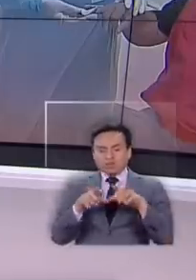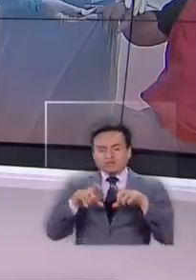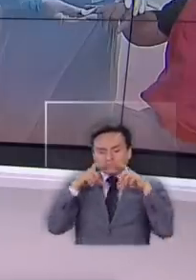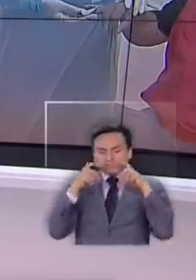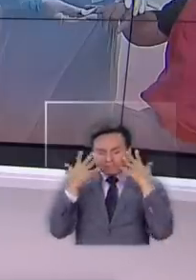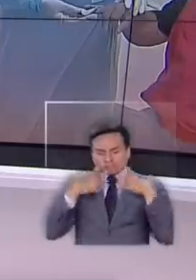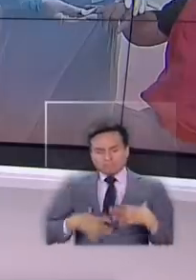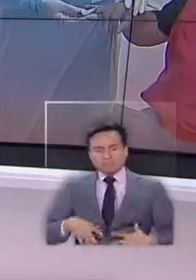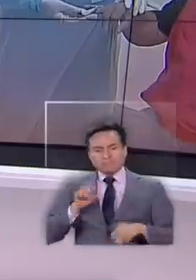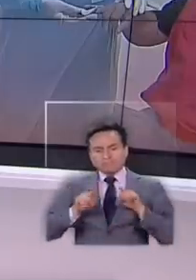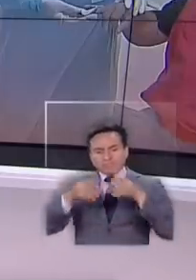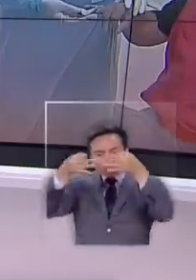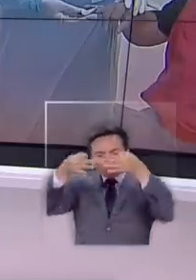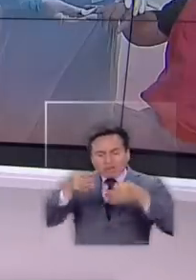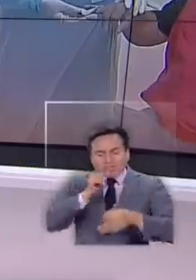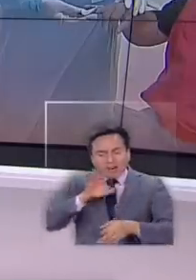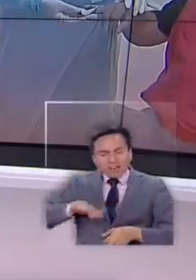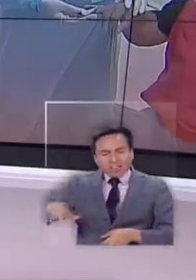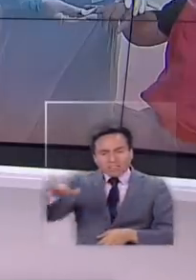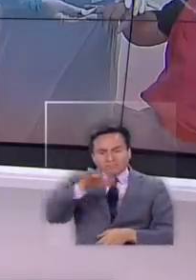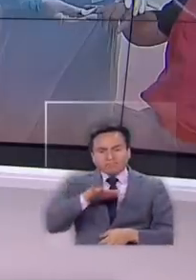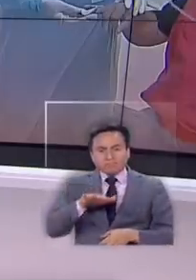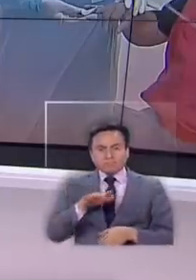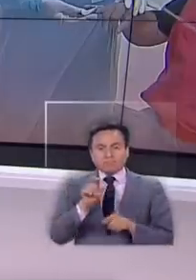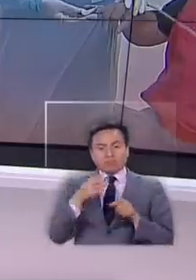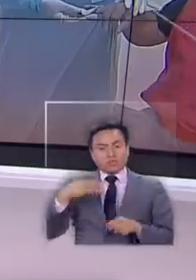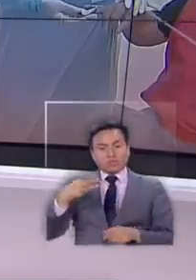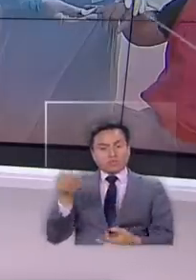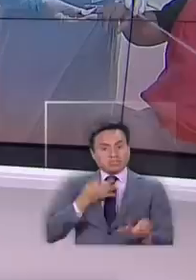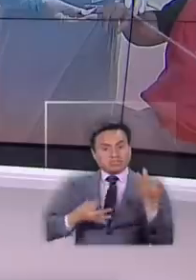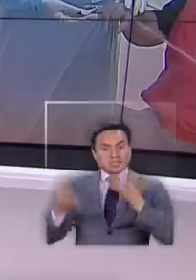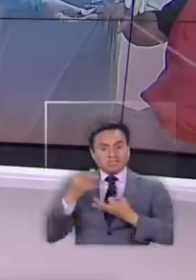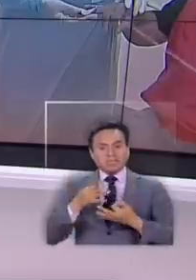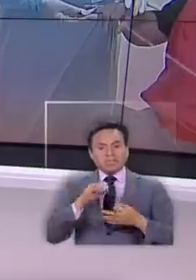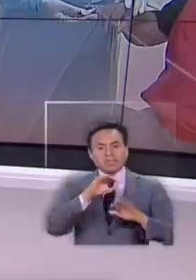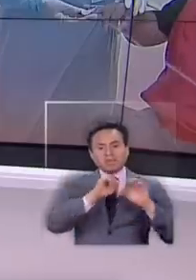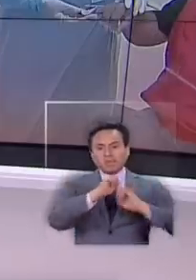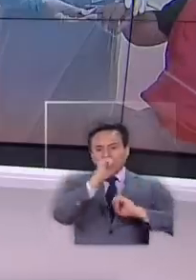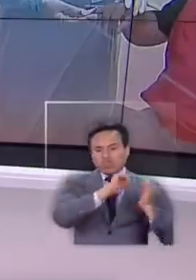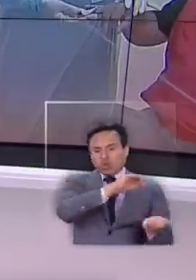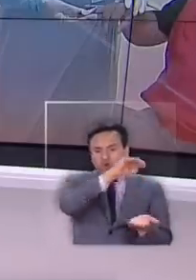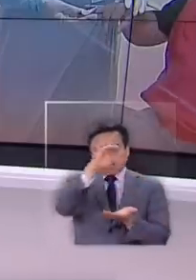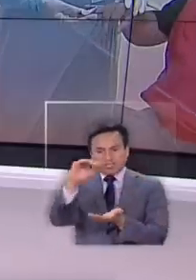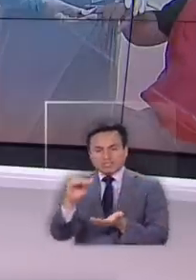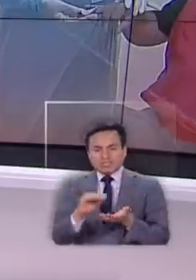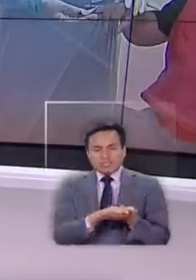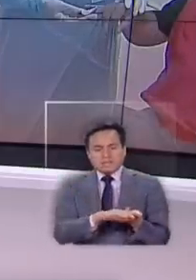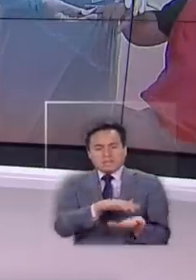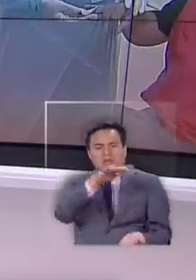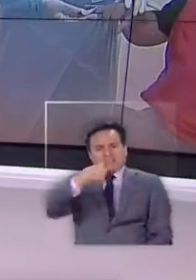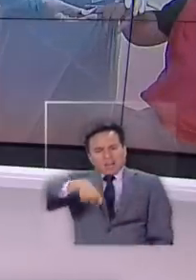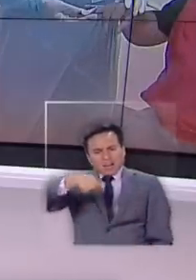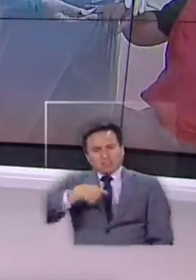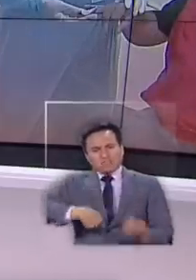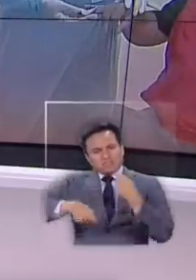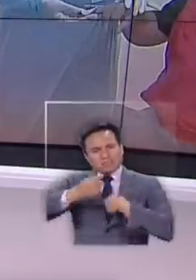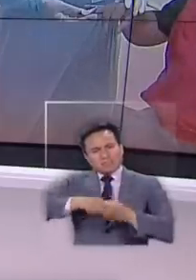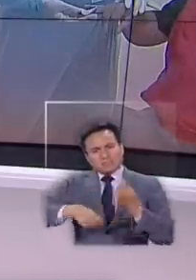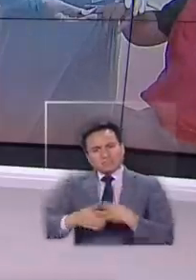seguridad de estos funcionarios mientras los municipios denuncian que los proveedores han incrementado los precios